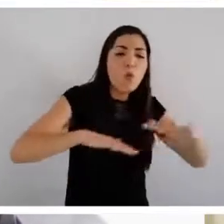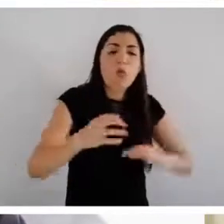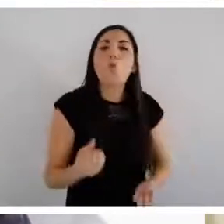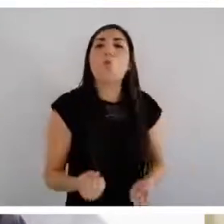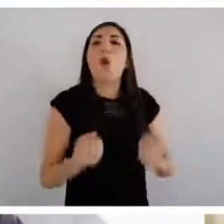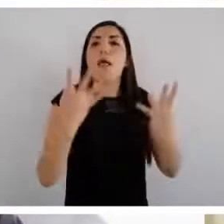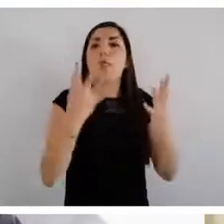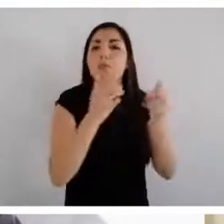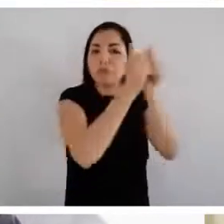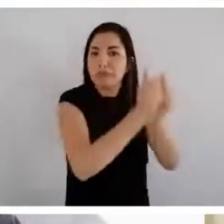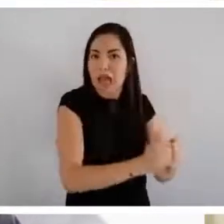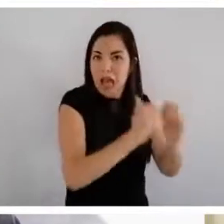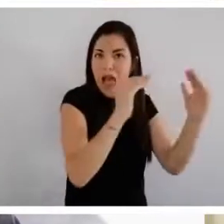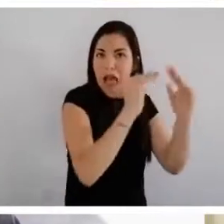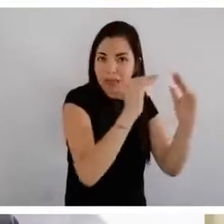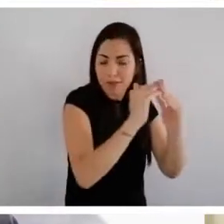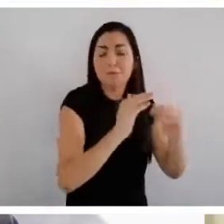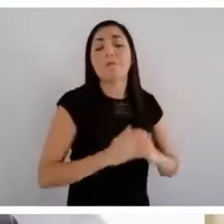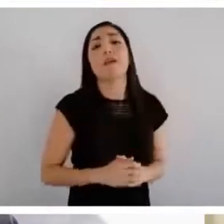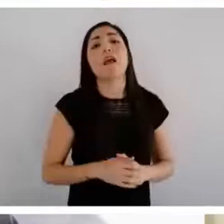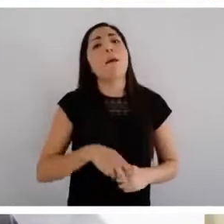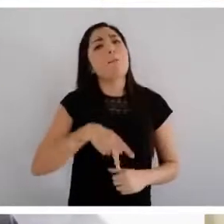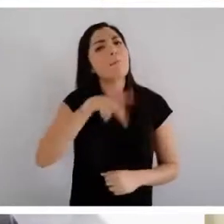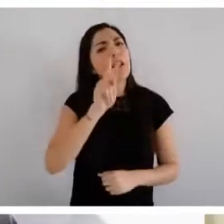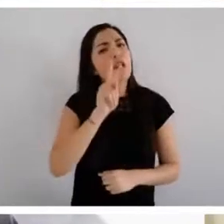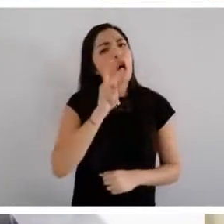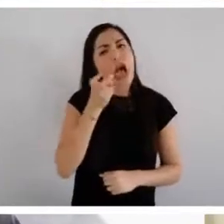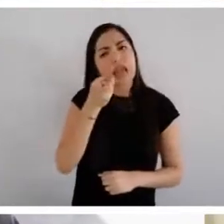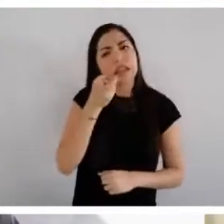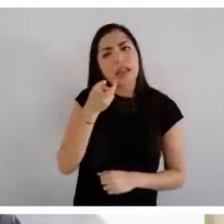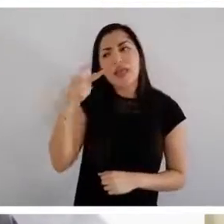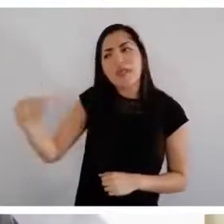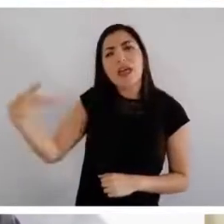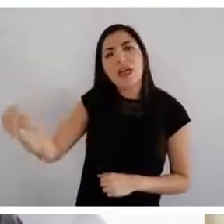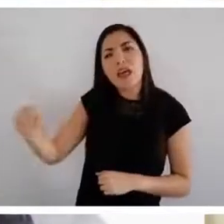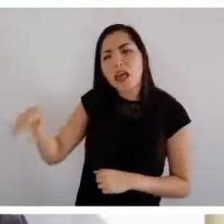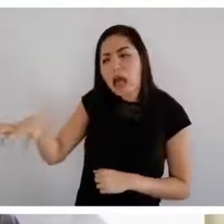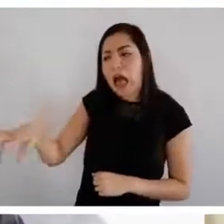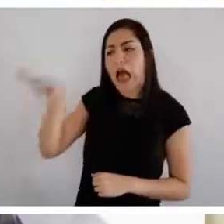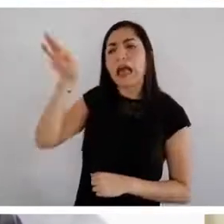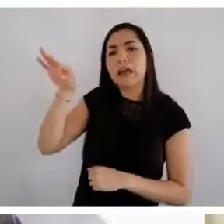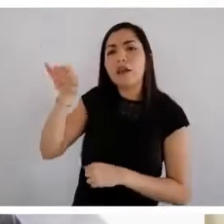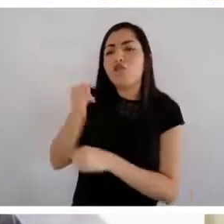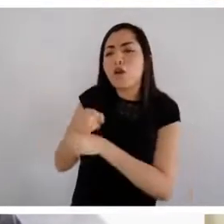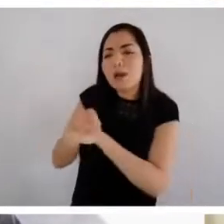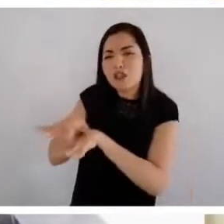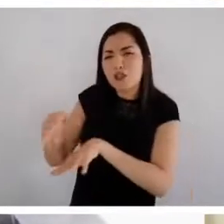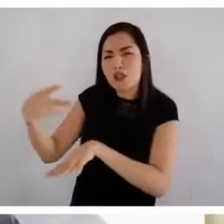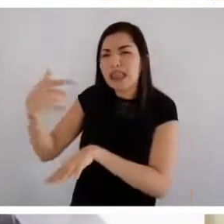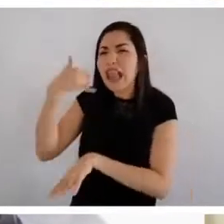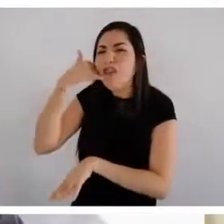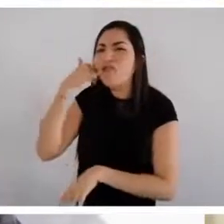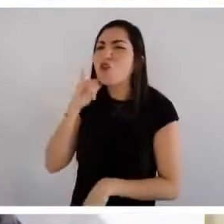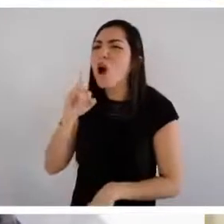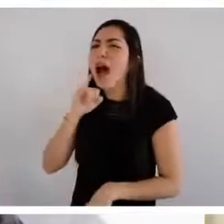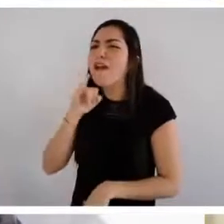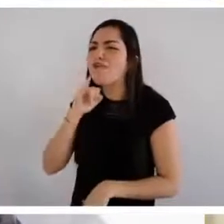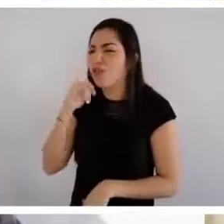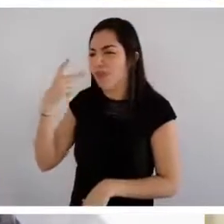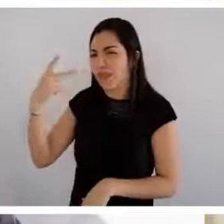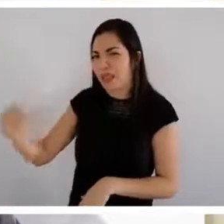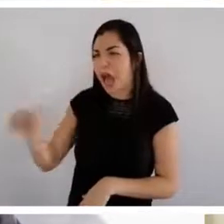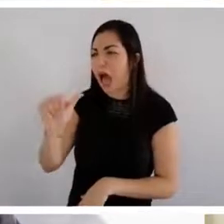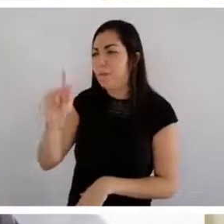Este supuesto análisis se hizo a partir de datos obtenidos de teléfonos iPhone, específicamente de la aplicación Apple Maps. Es